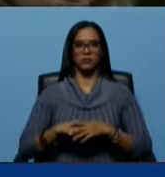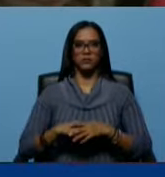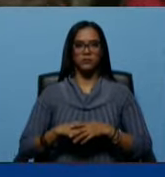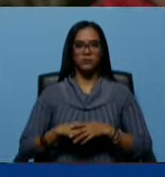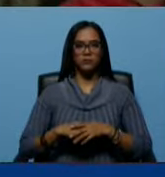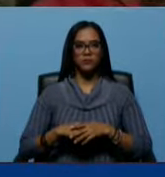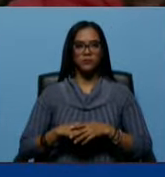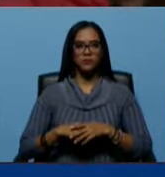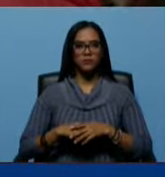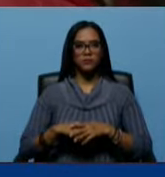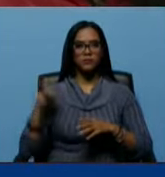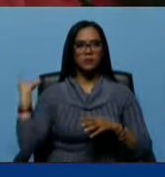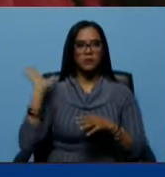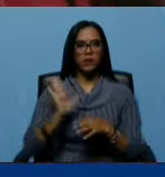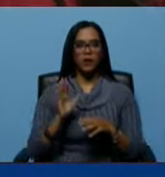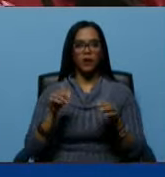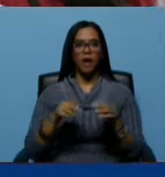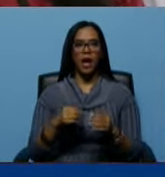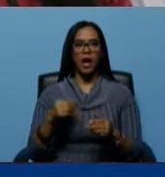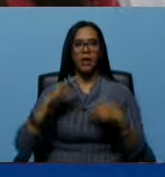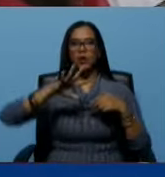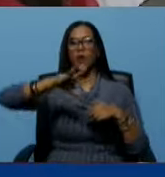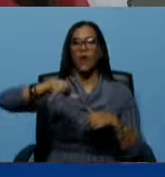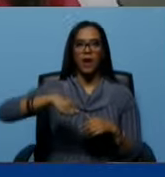y vinieron a saltar y quemar